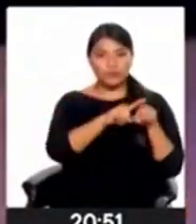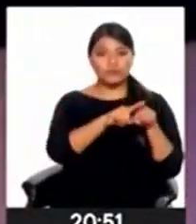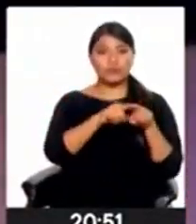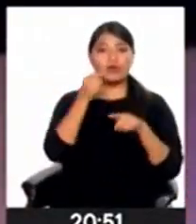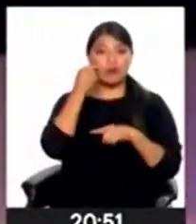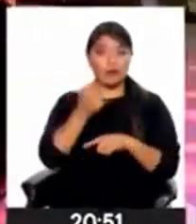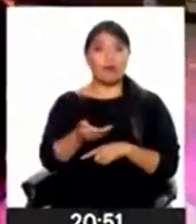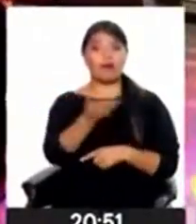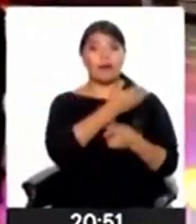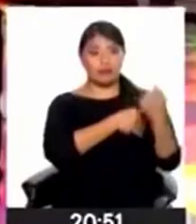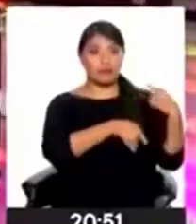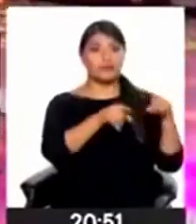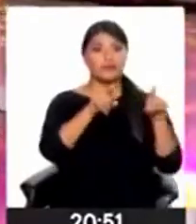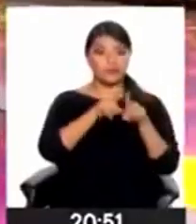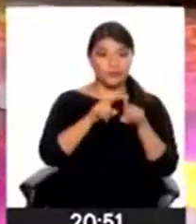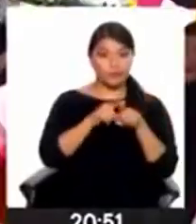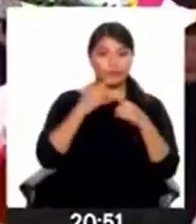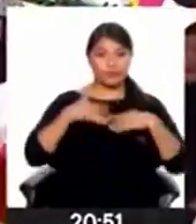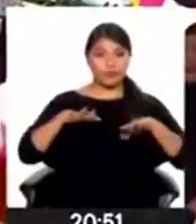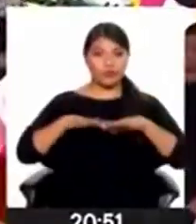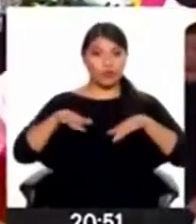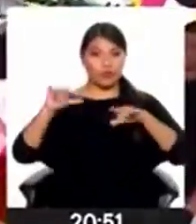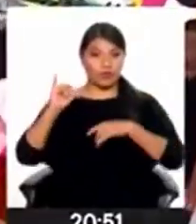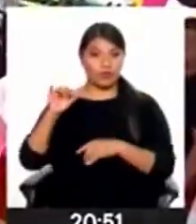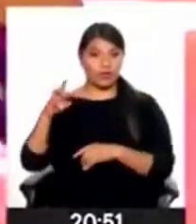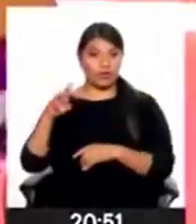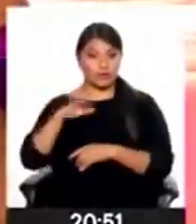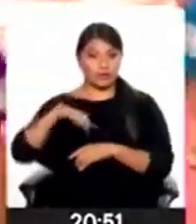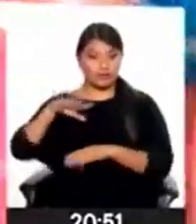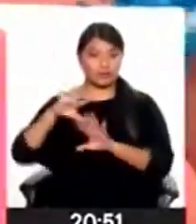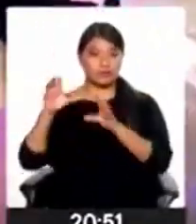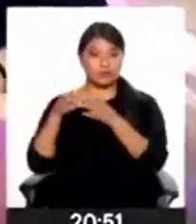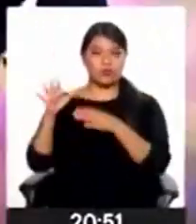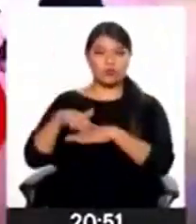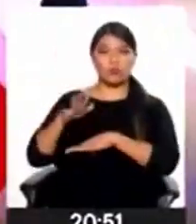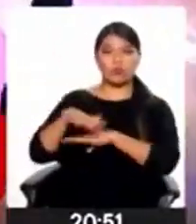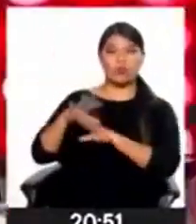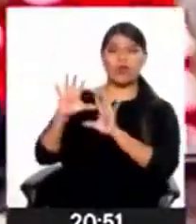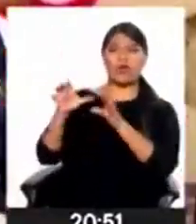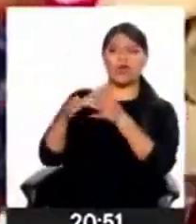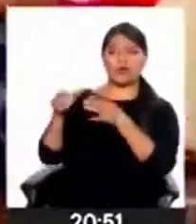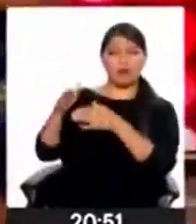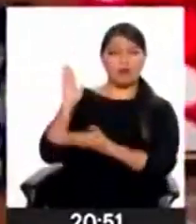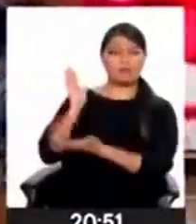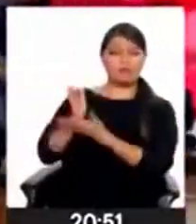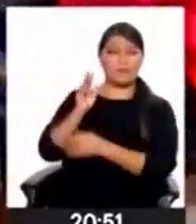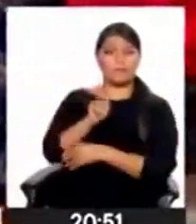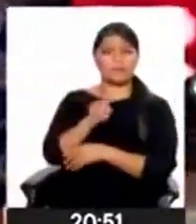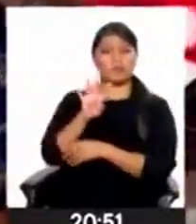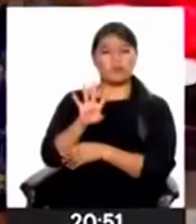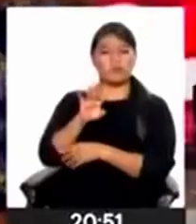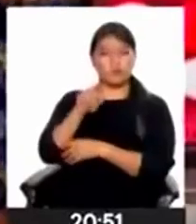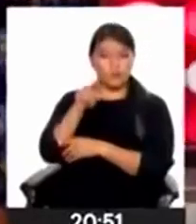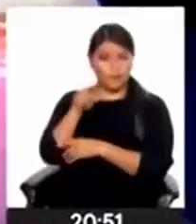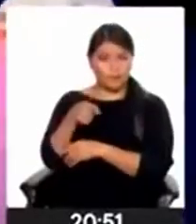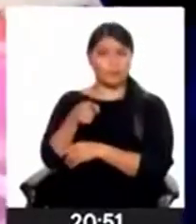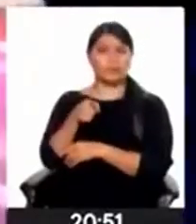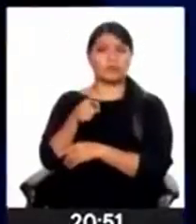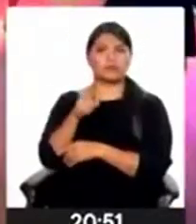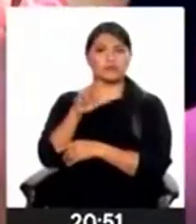caso, días atrás, la Sociedad Nacional de Radio y Televisión sancionó a América Televisión con una multa de 24.750